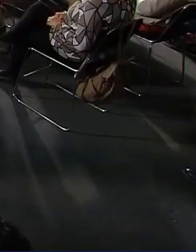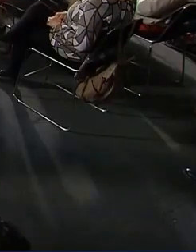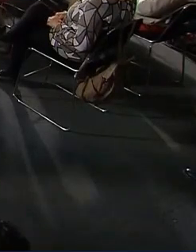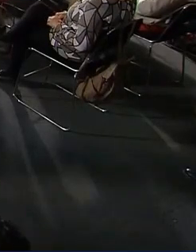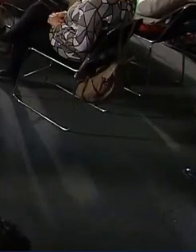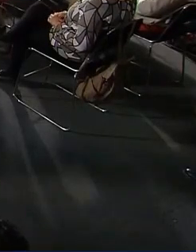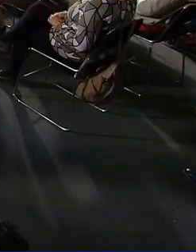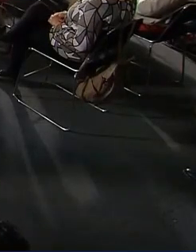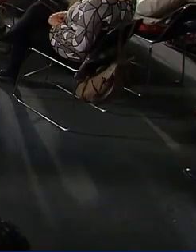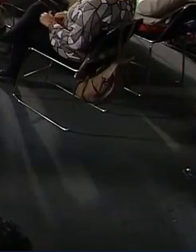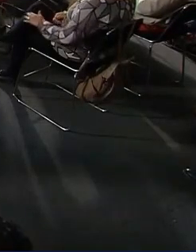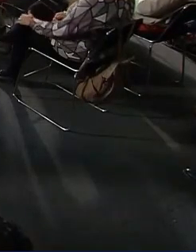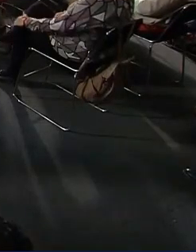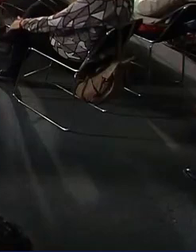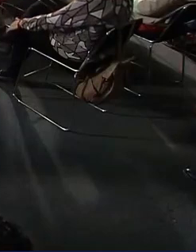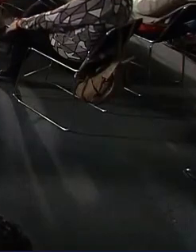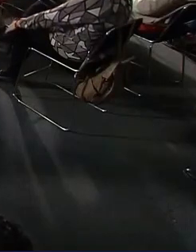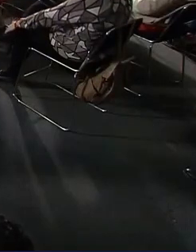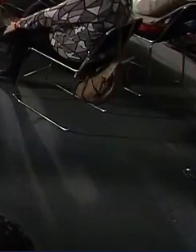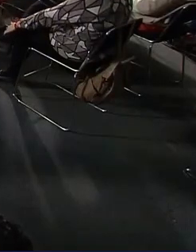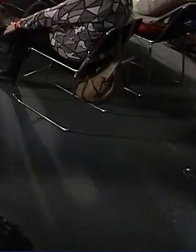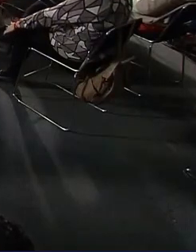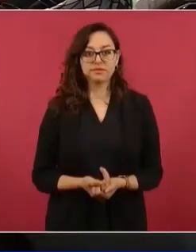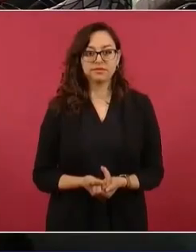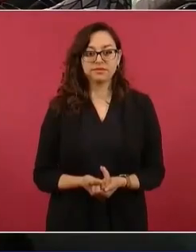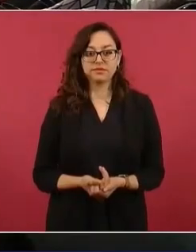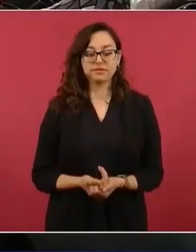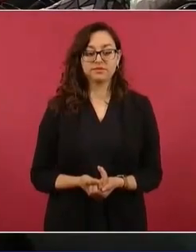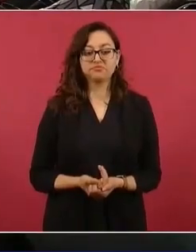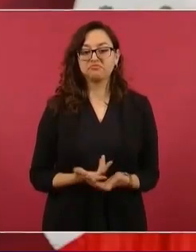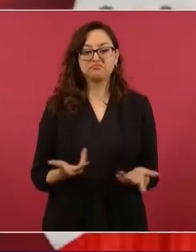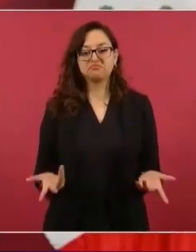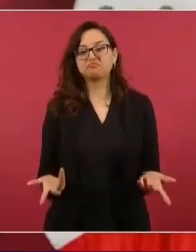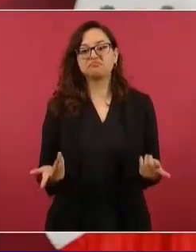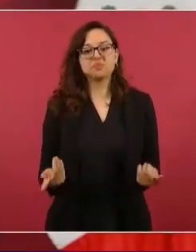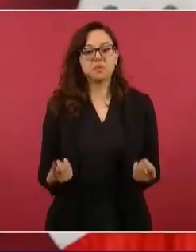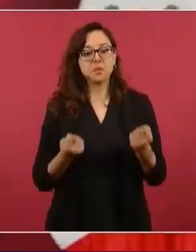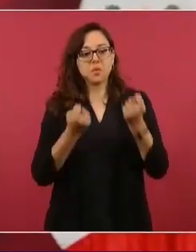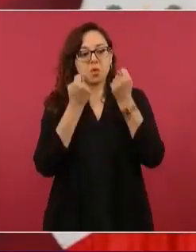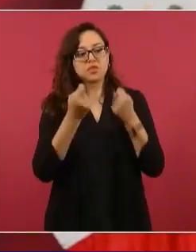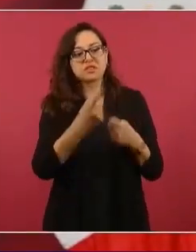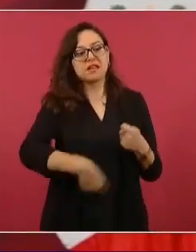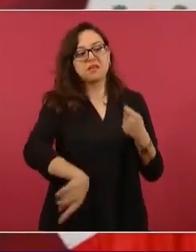porque están mostrando el cobre,